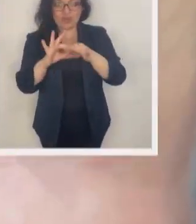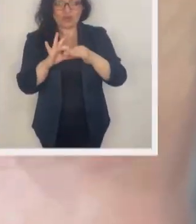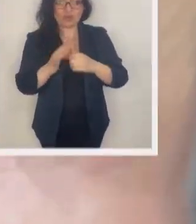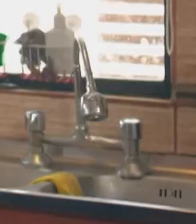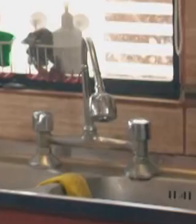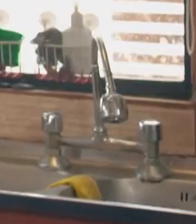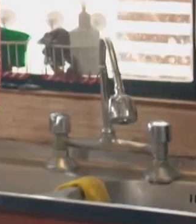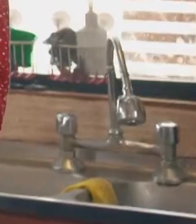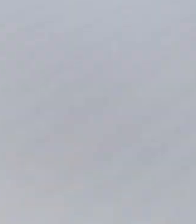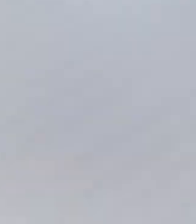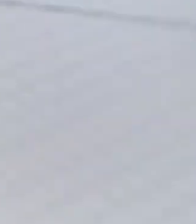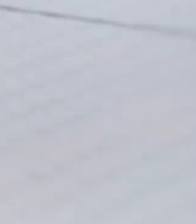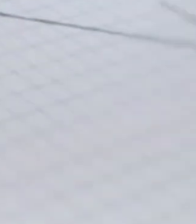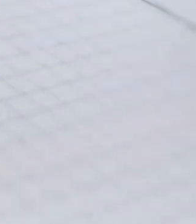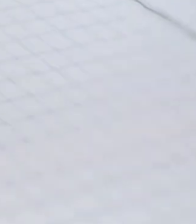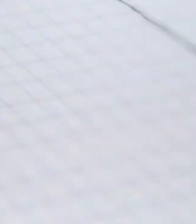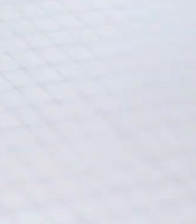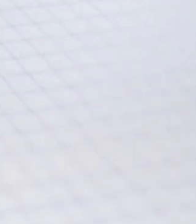para venir a Chile!